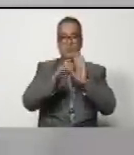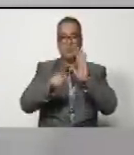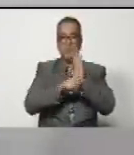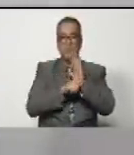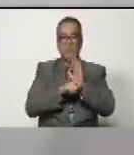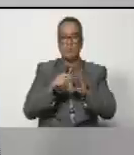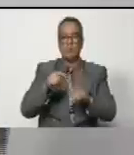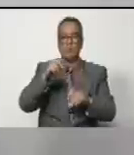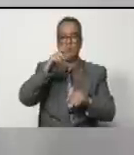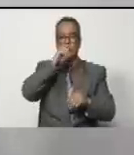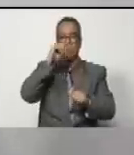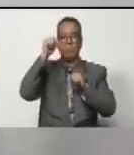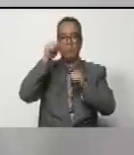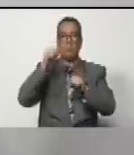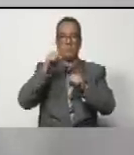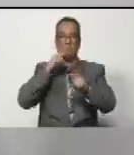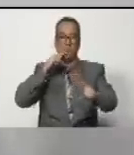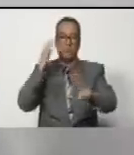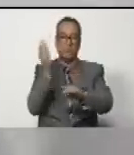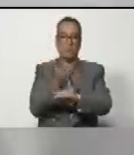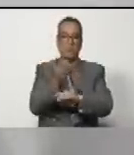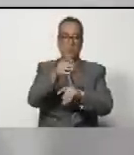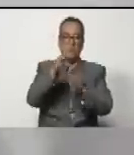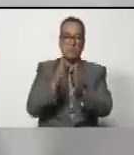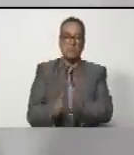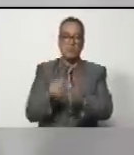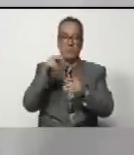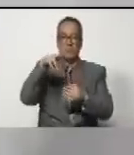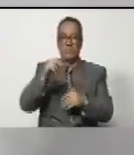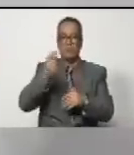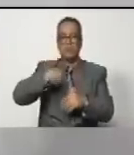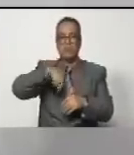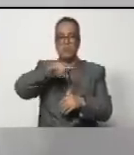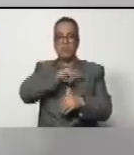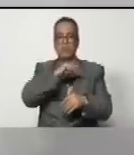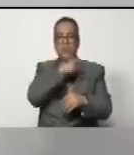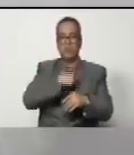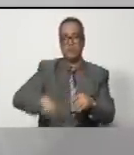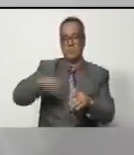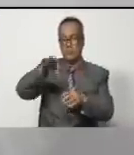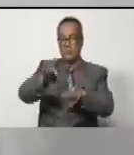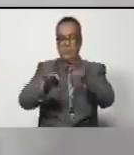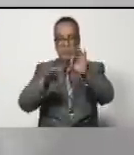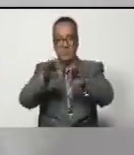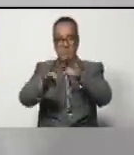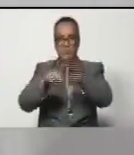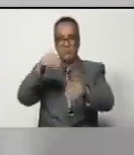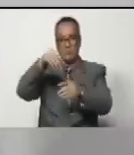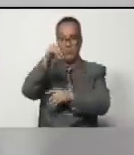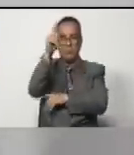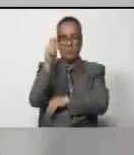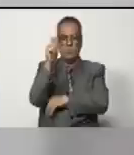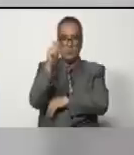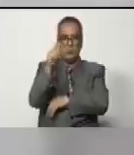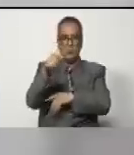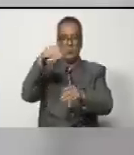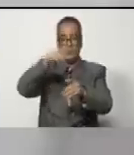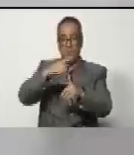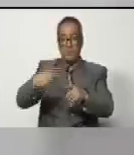Nicolás Maduro Moro de dictador. No, nosotros tenemos un presidente electo democráticamente por el pueblo.